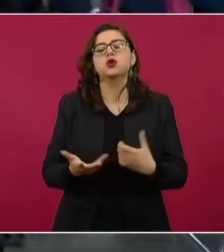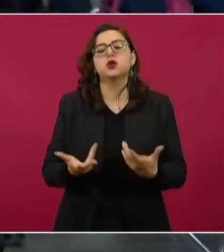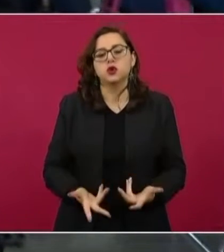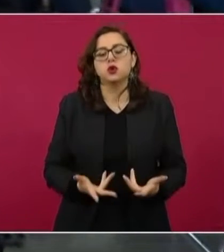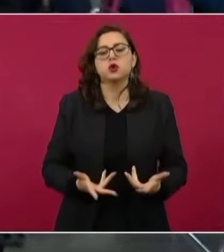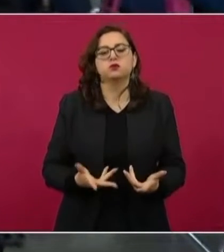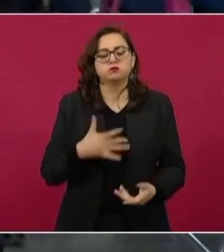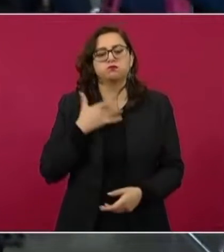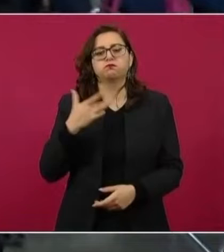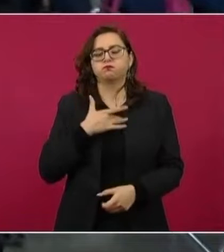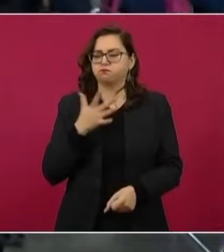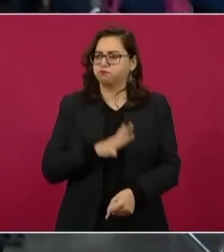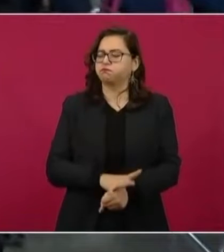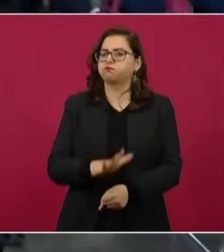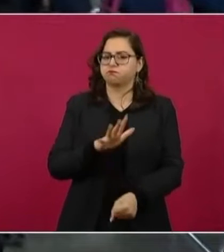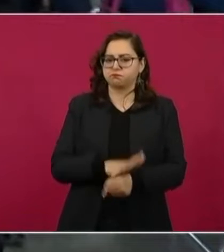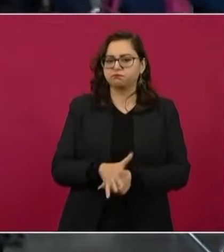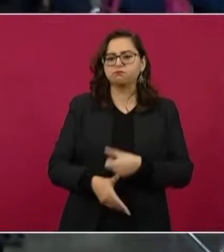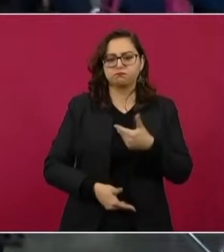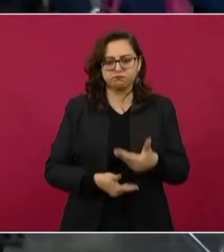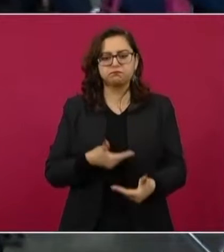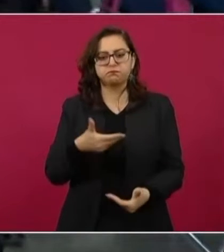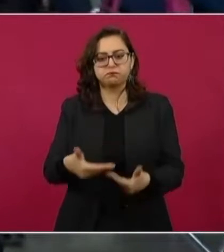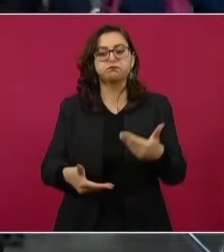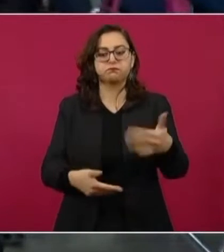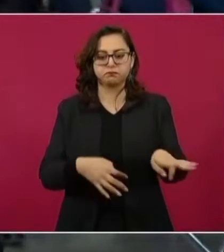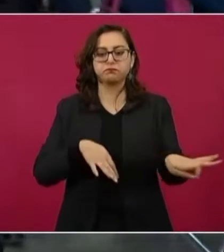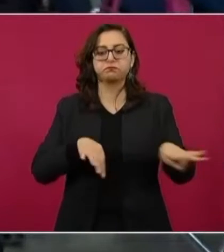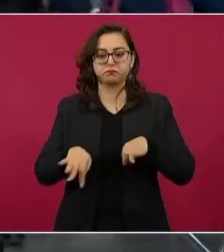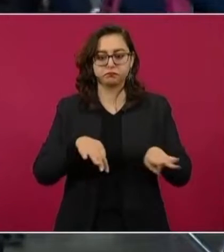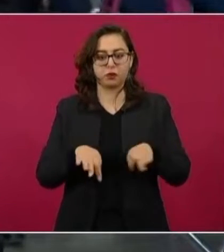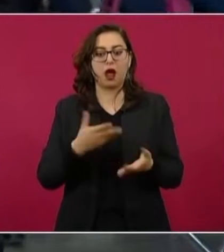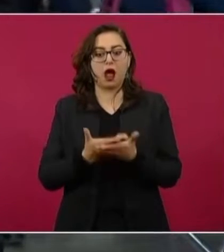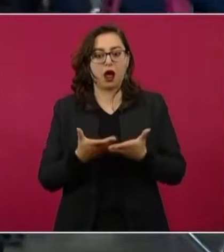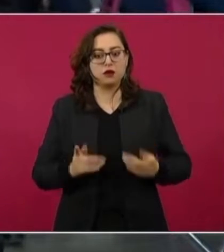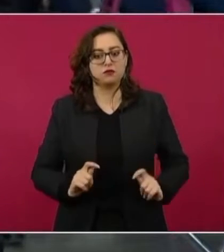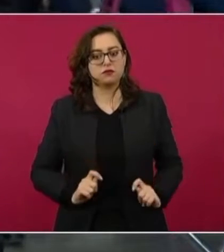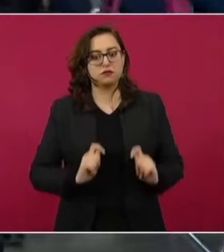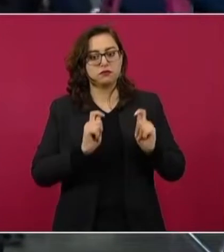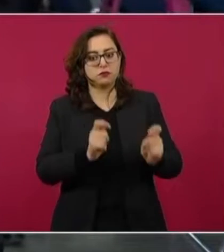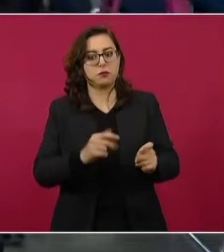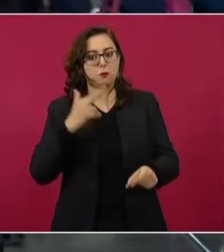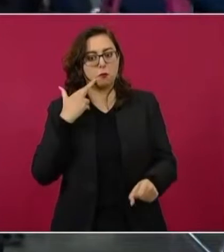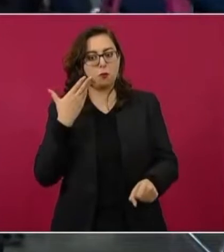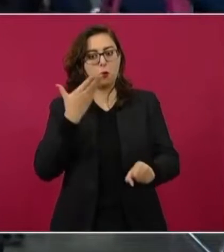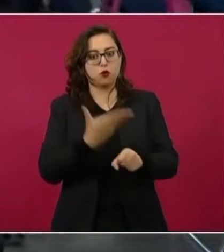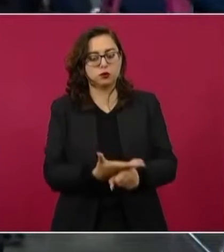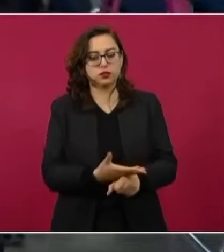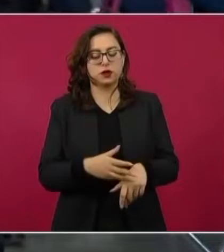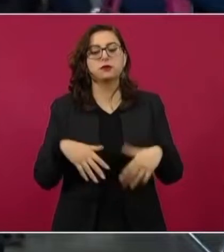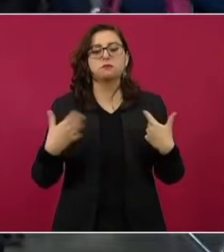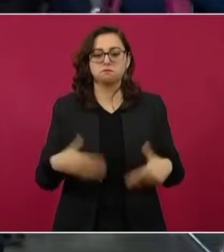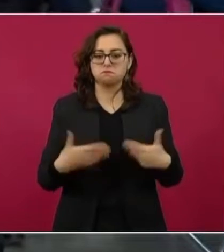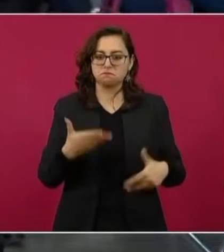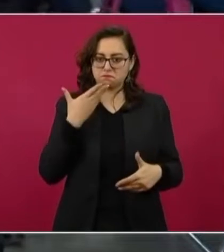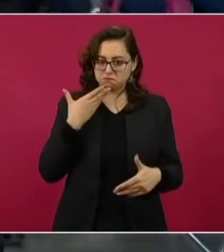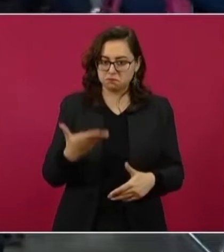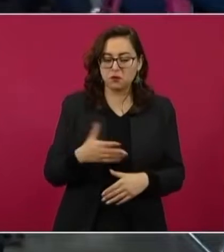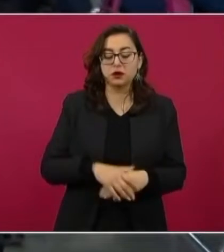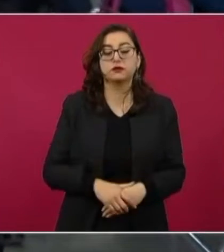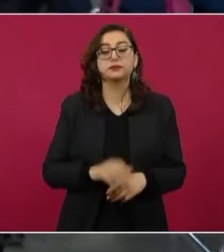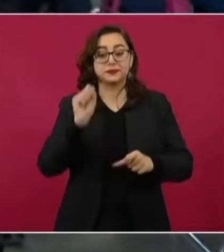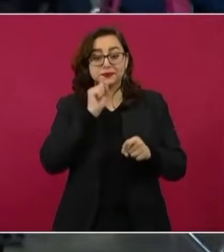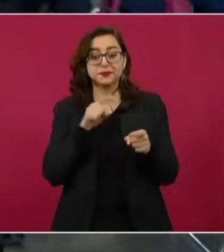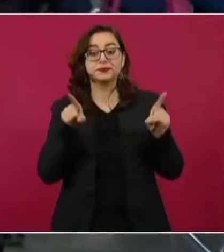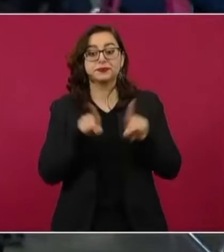satisfacción todo lo que está llevando a cabo como responsable de la gobernanza de nuestro país y mandarle